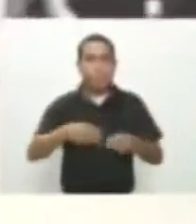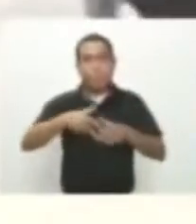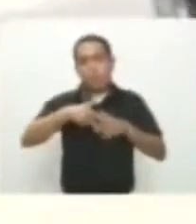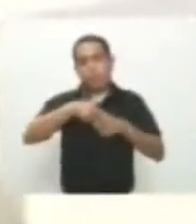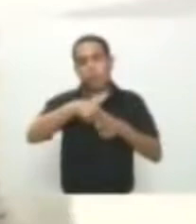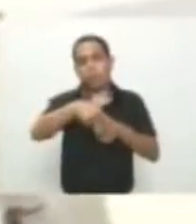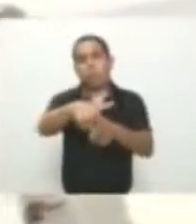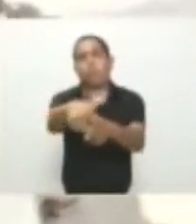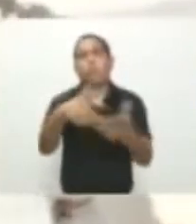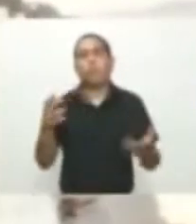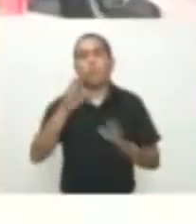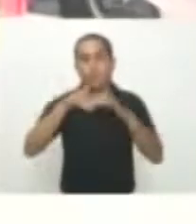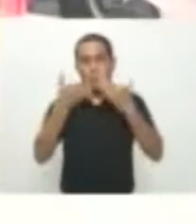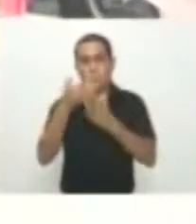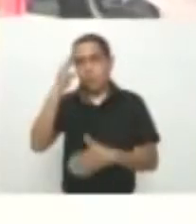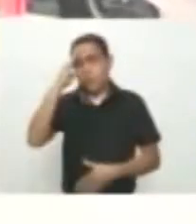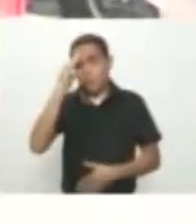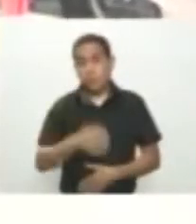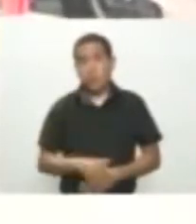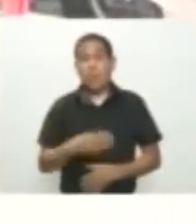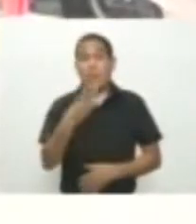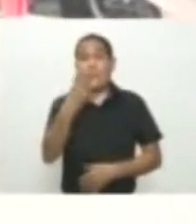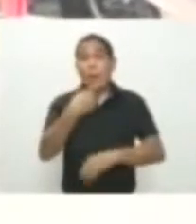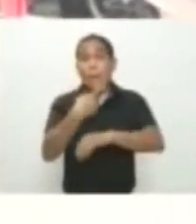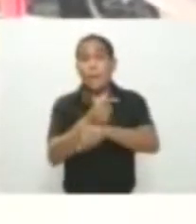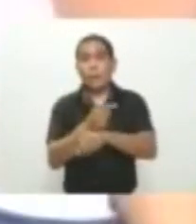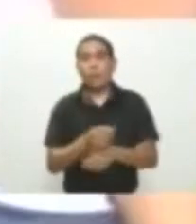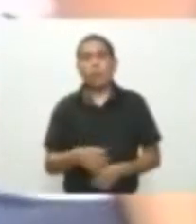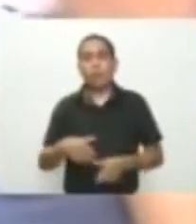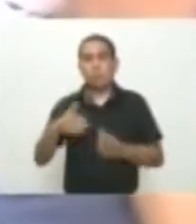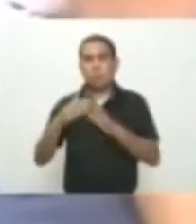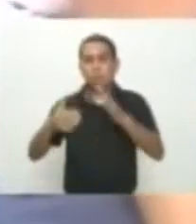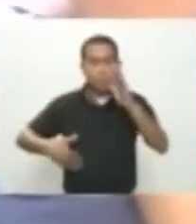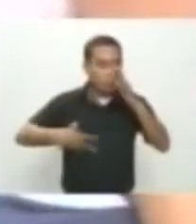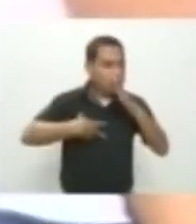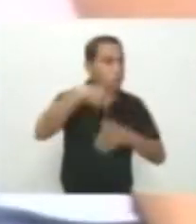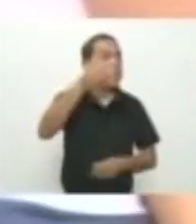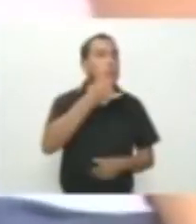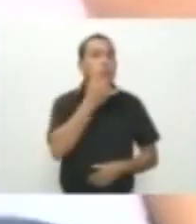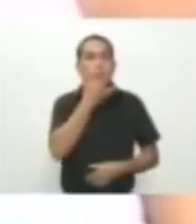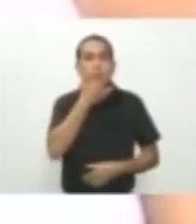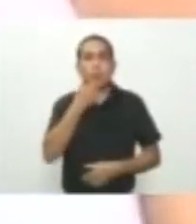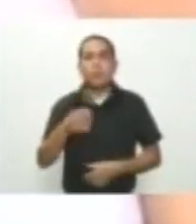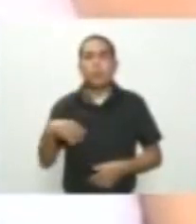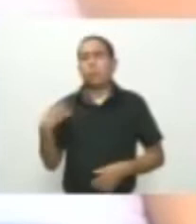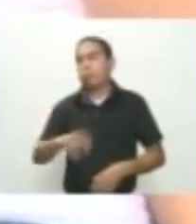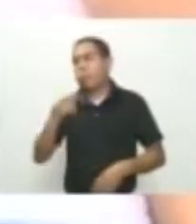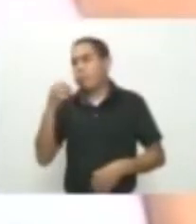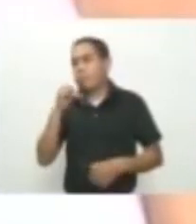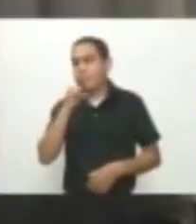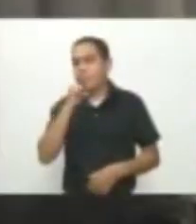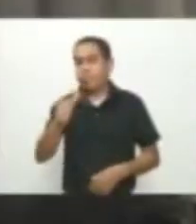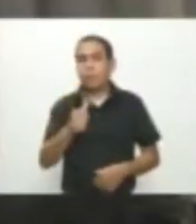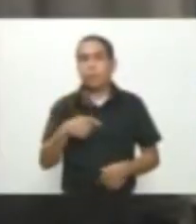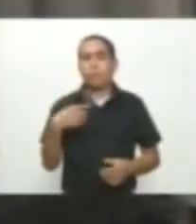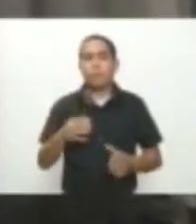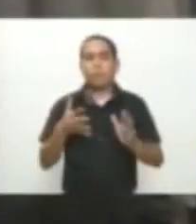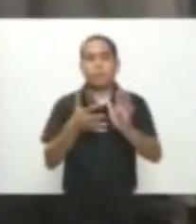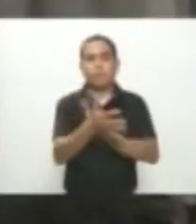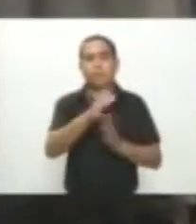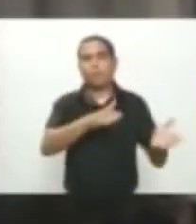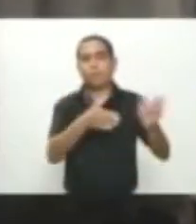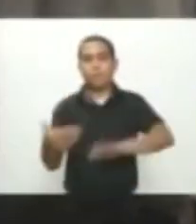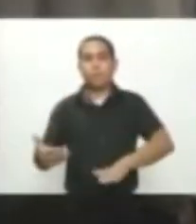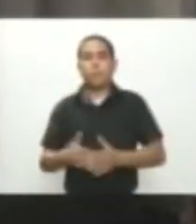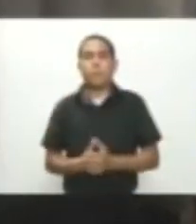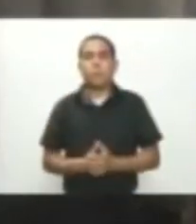motos hasta la institución No habían transcurrido 3 minutos de su salida a casa cuando la mala hora llegó y la noticia fue dada Allá